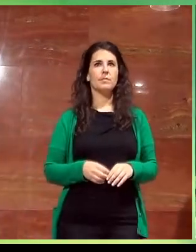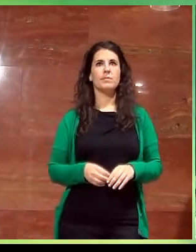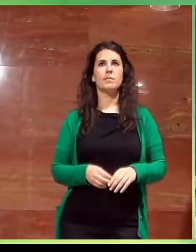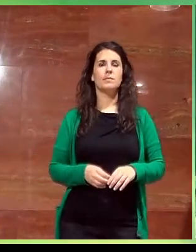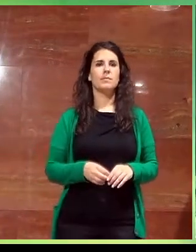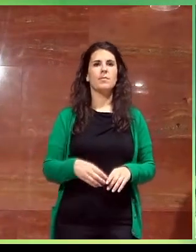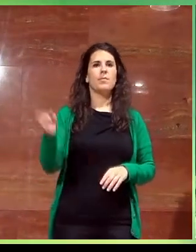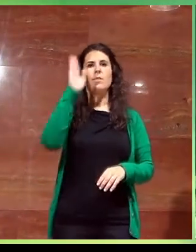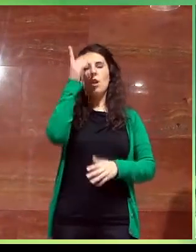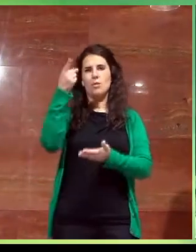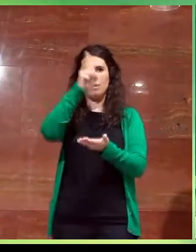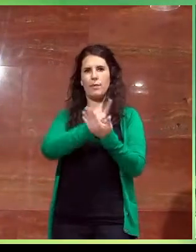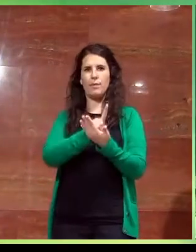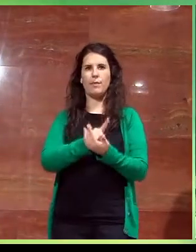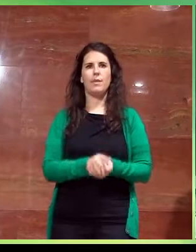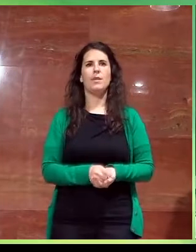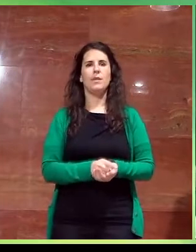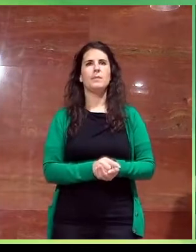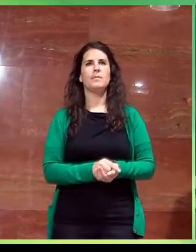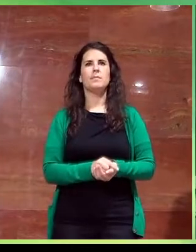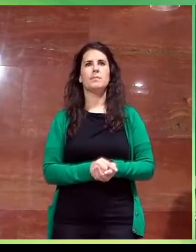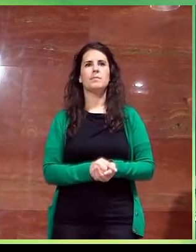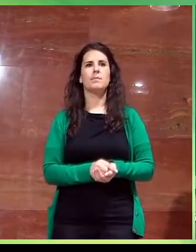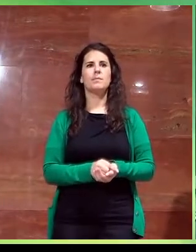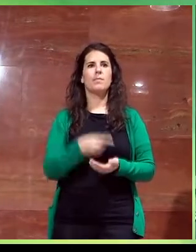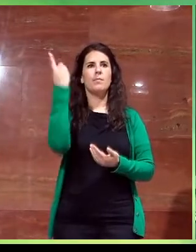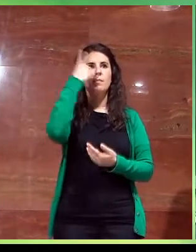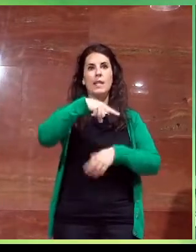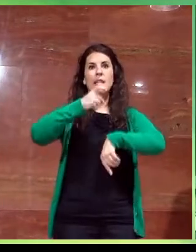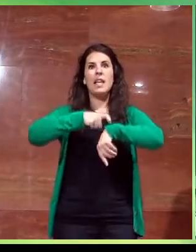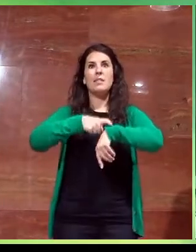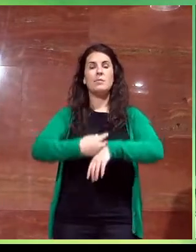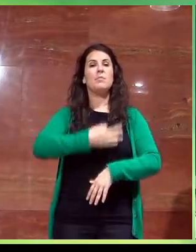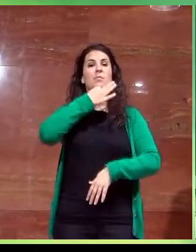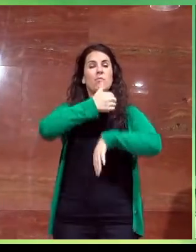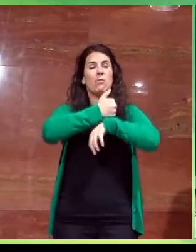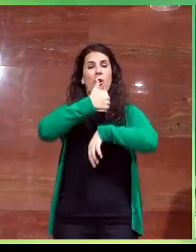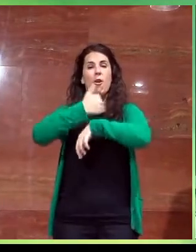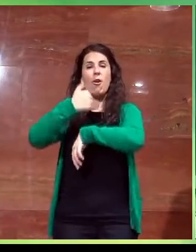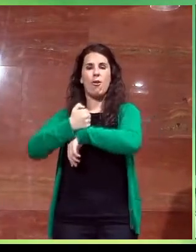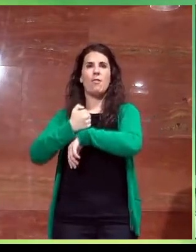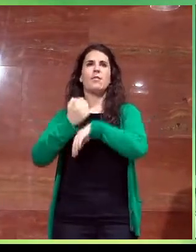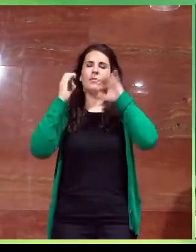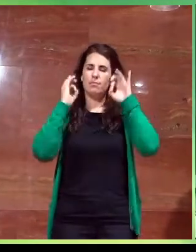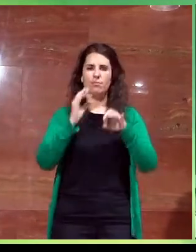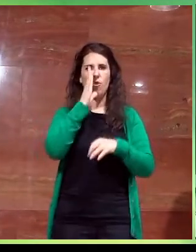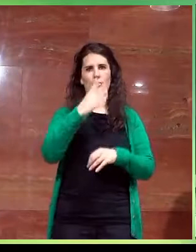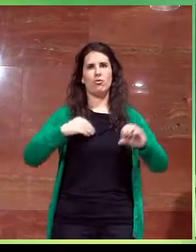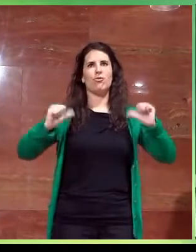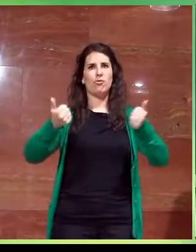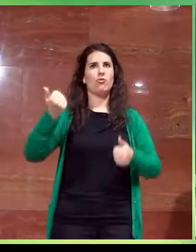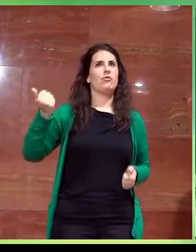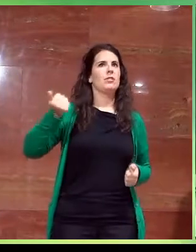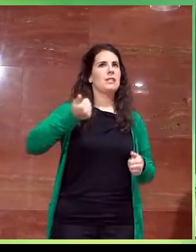Hola de nuevo. Como vamos con el tiempo tasado, muy ajustados, vamos a comenzar